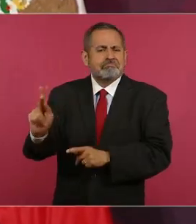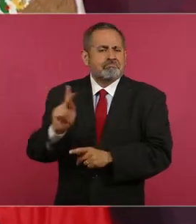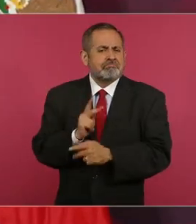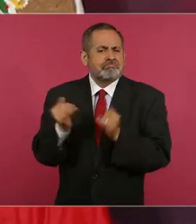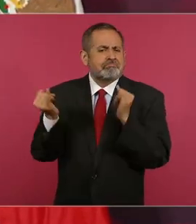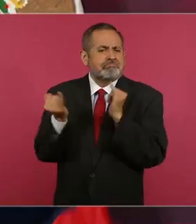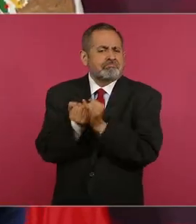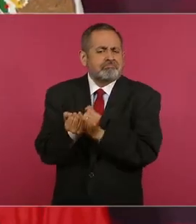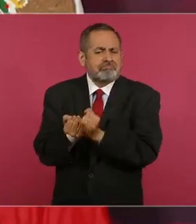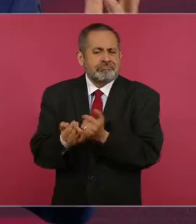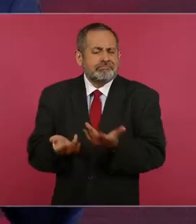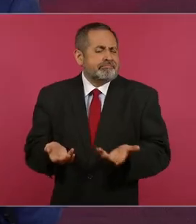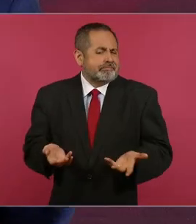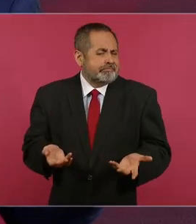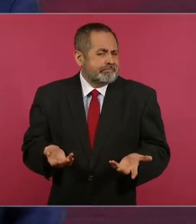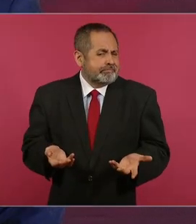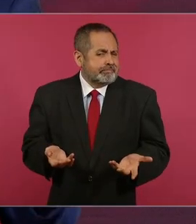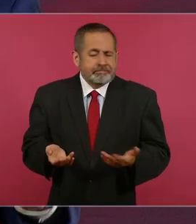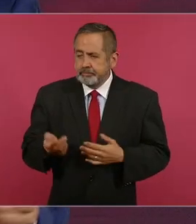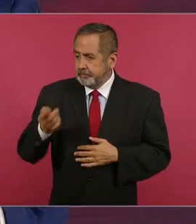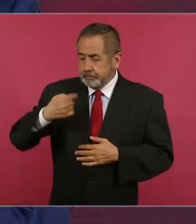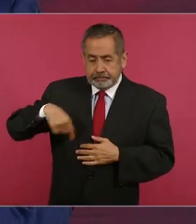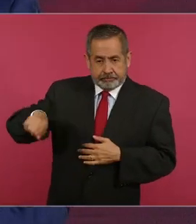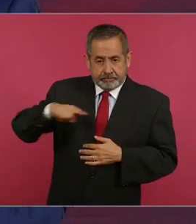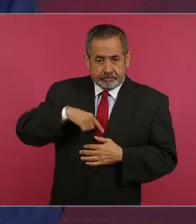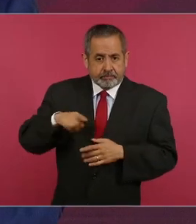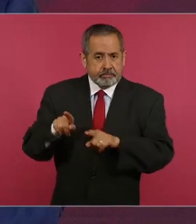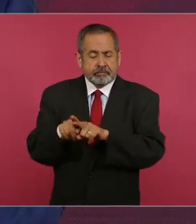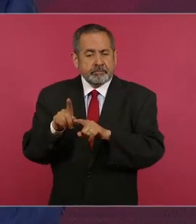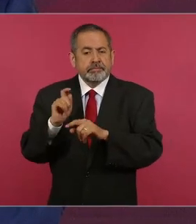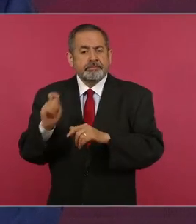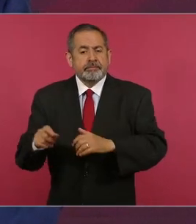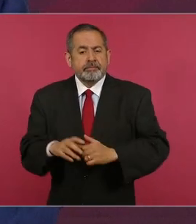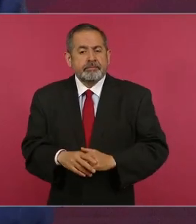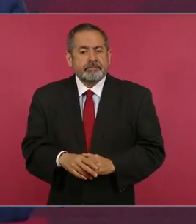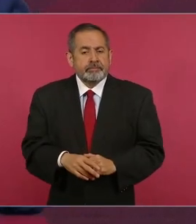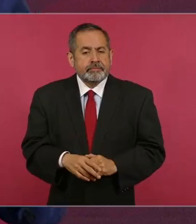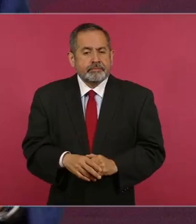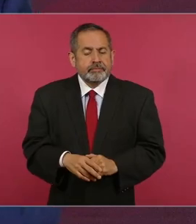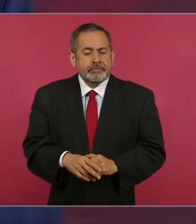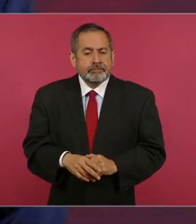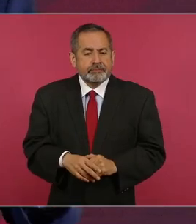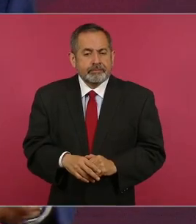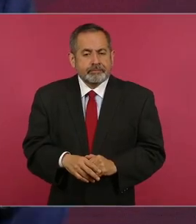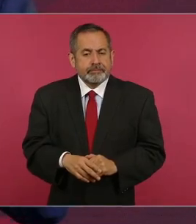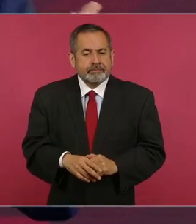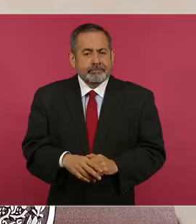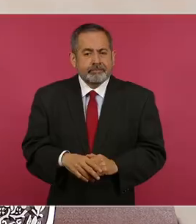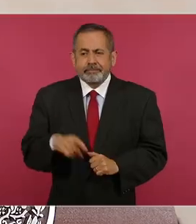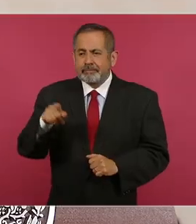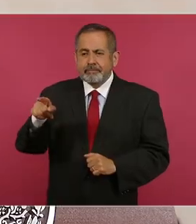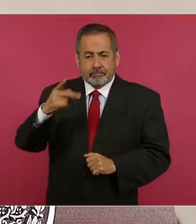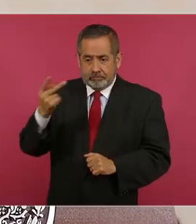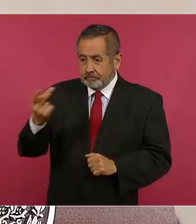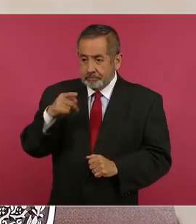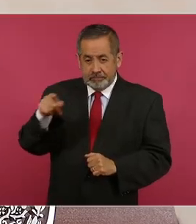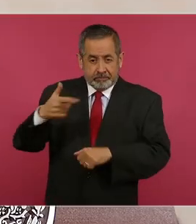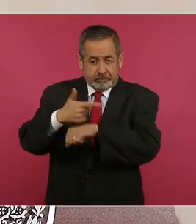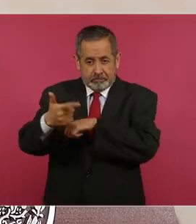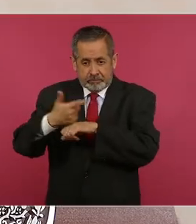Somos pueblos que heredamos